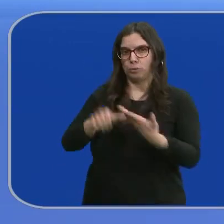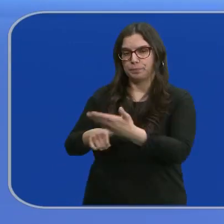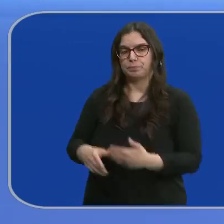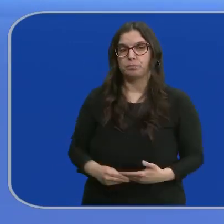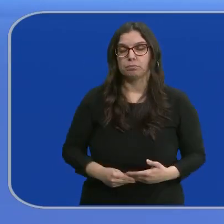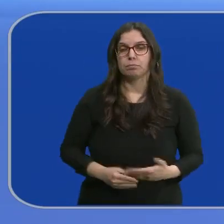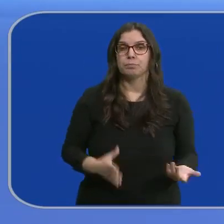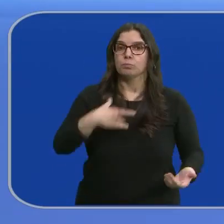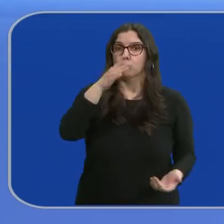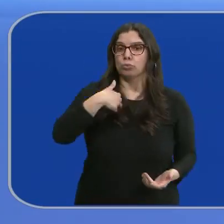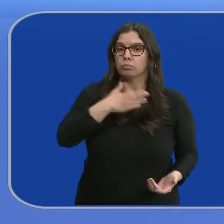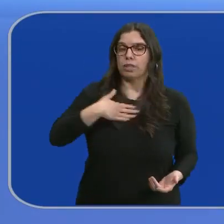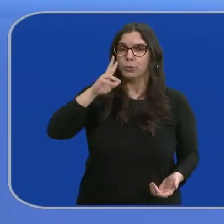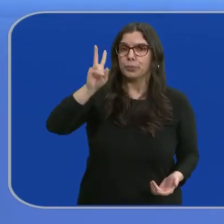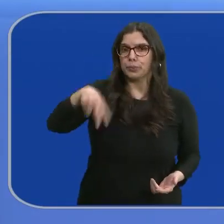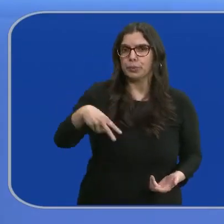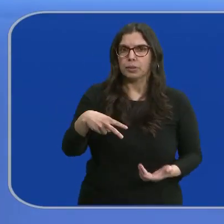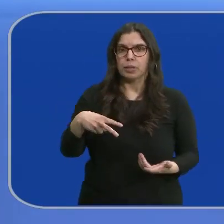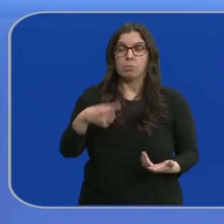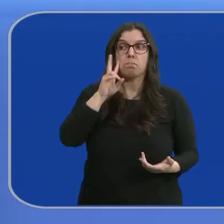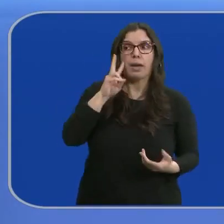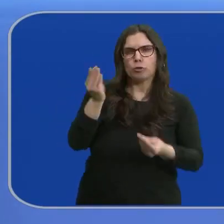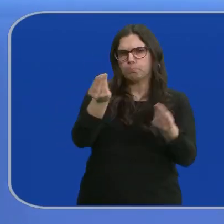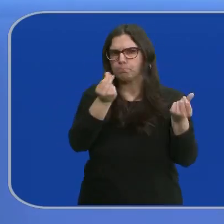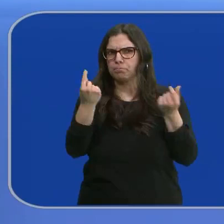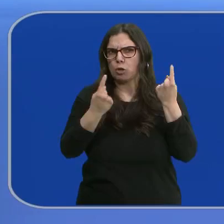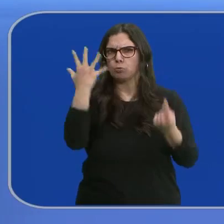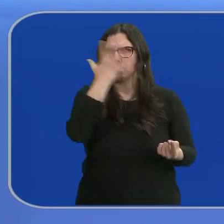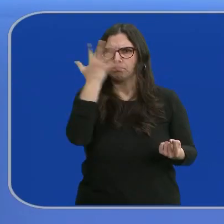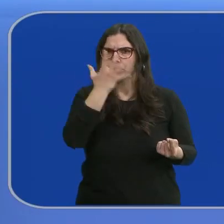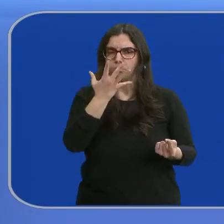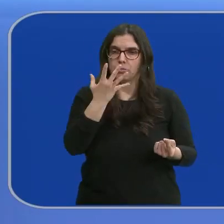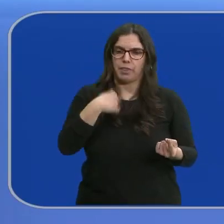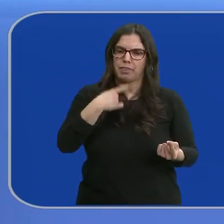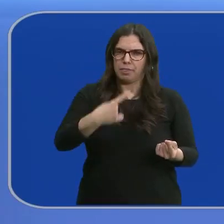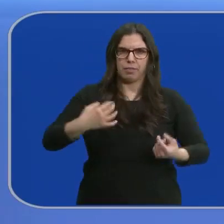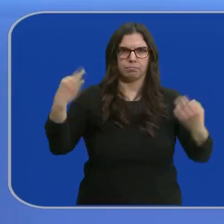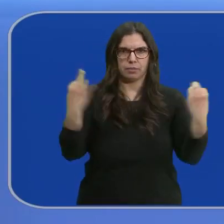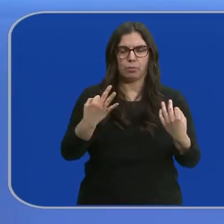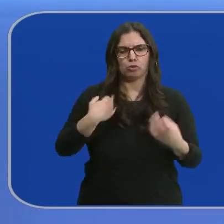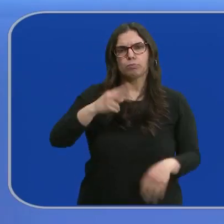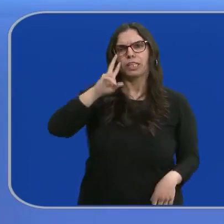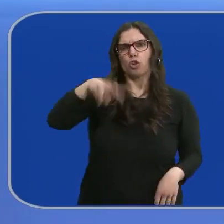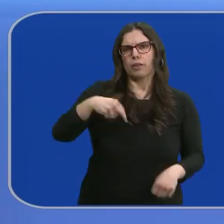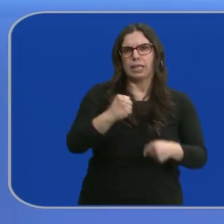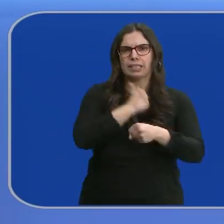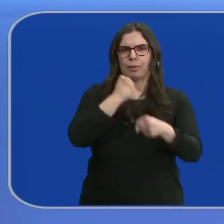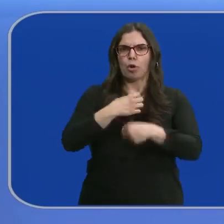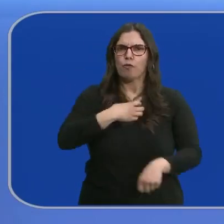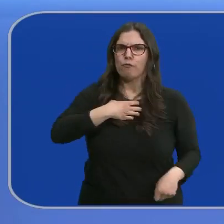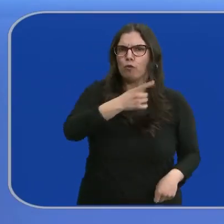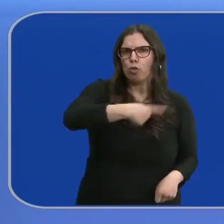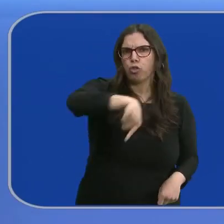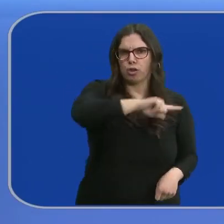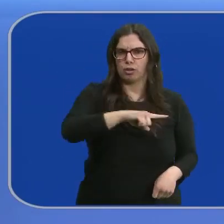Por eso quiero reconocer, porque se ha puesto en duda, según veo, y alguien lo tiene que hacer, reconocer el trabajo de los funcionarios.